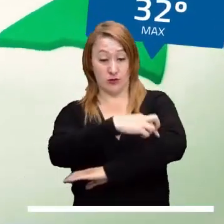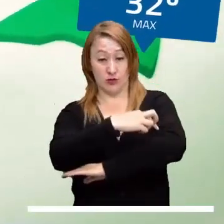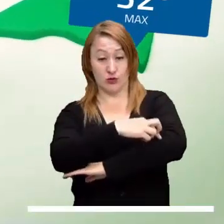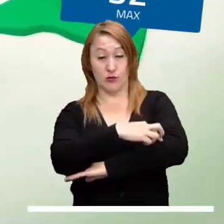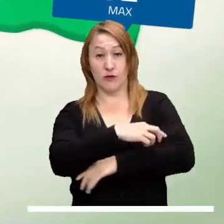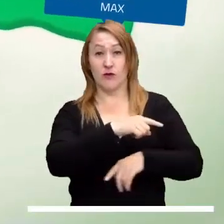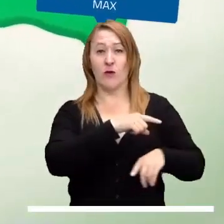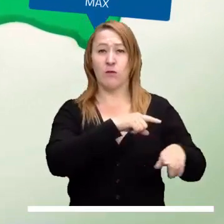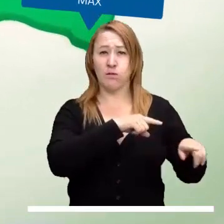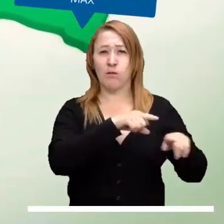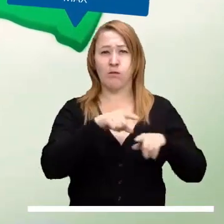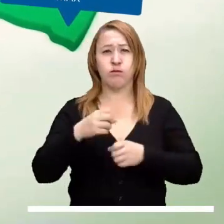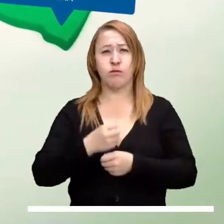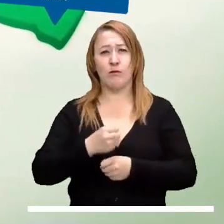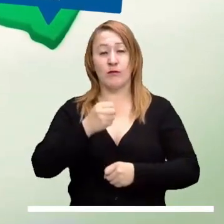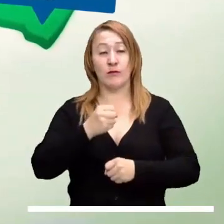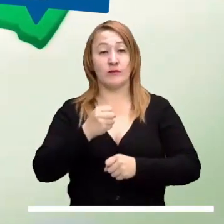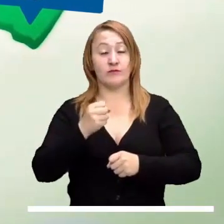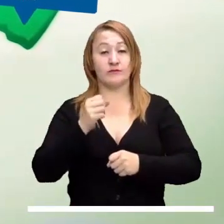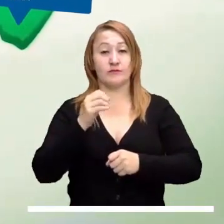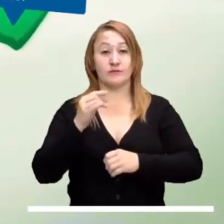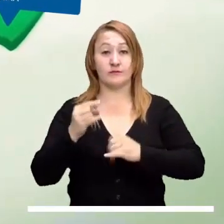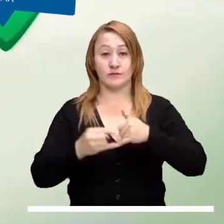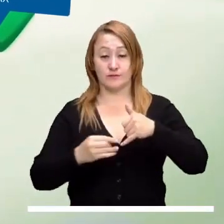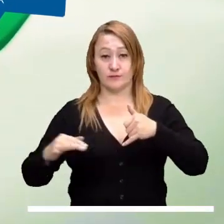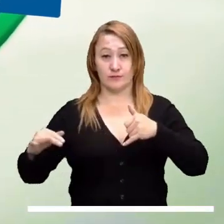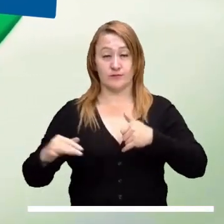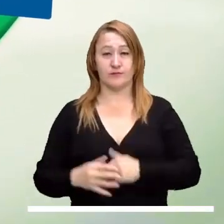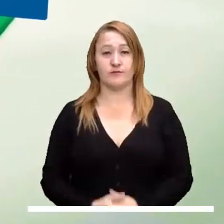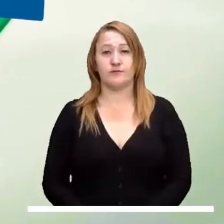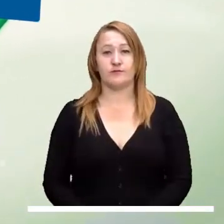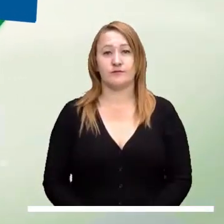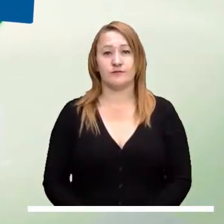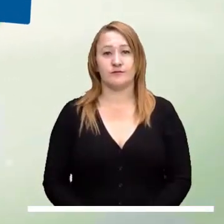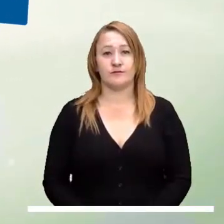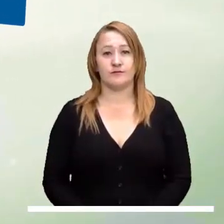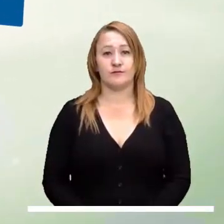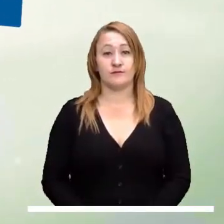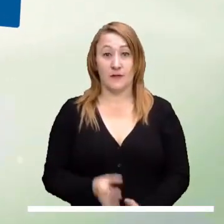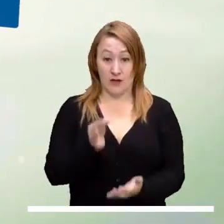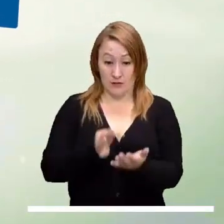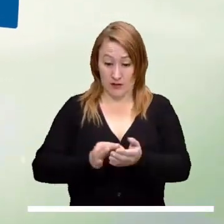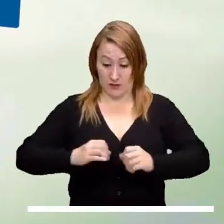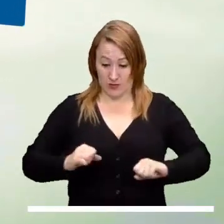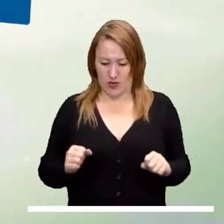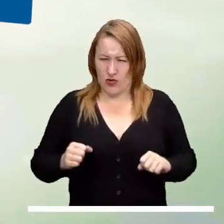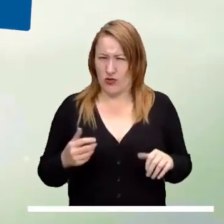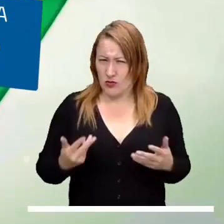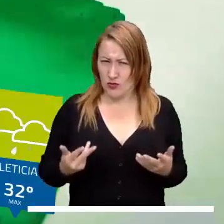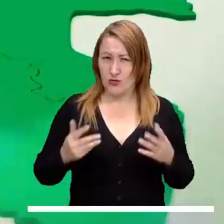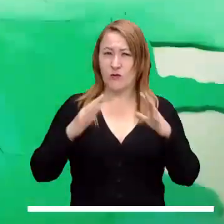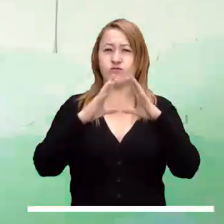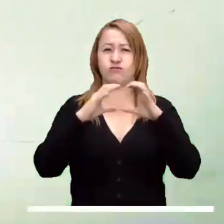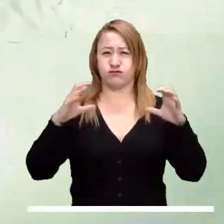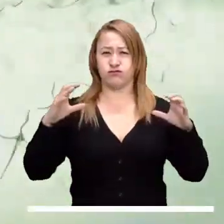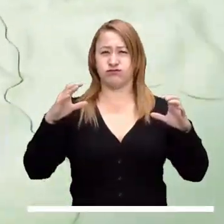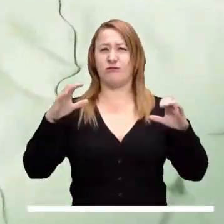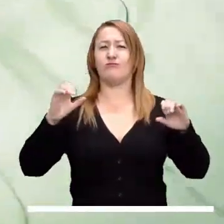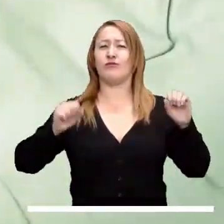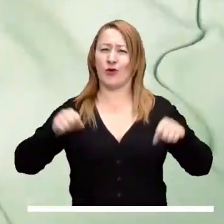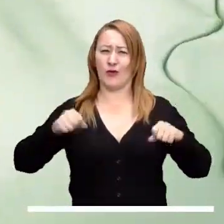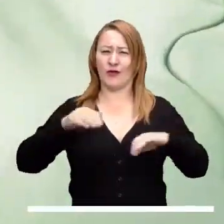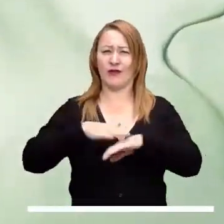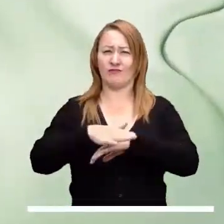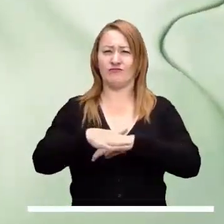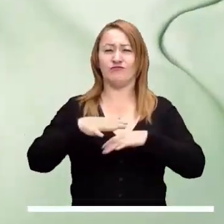registrar en el occidente de Caquetá, Butumayo y en sectores dispersos de Guainía y Baupés. Las condiciones nubladas se